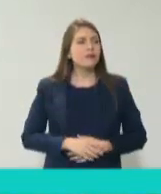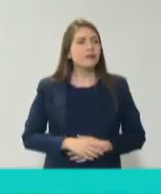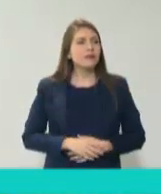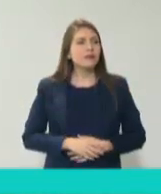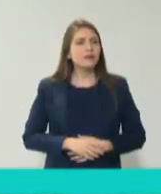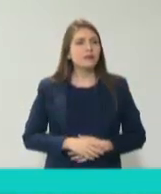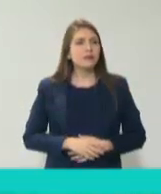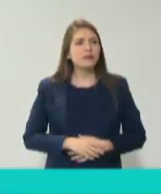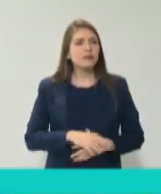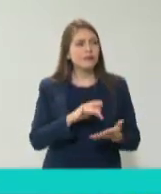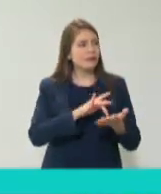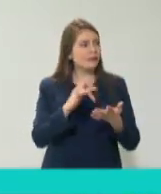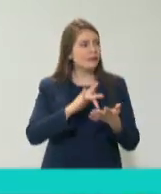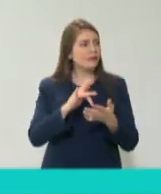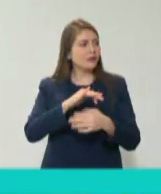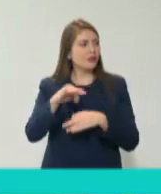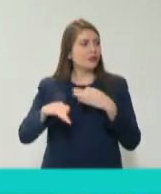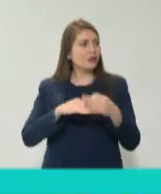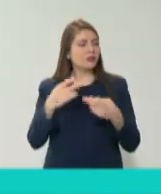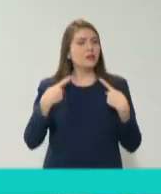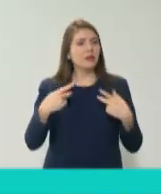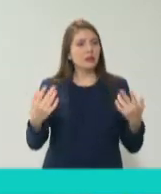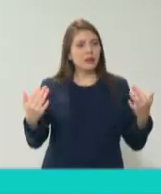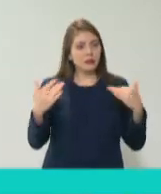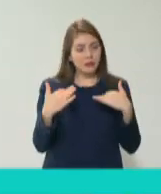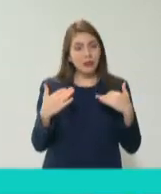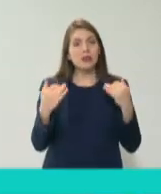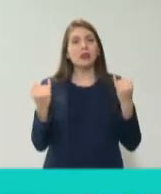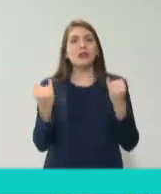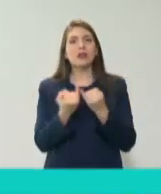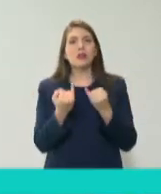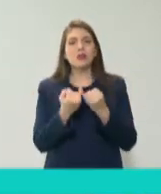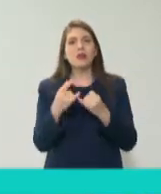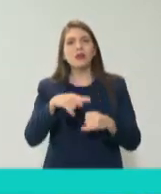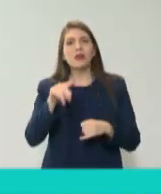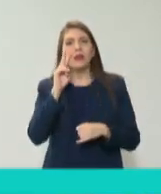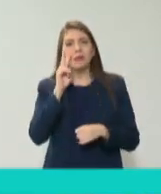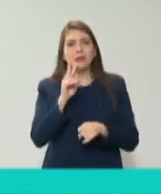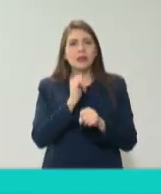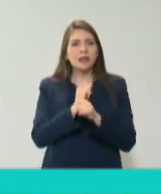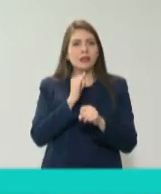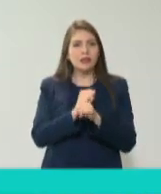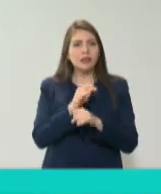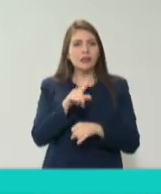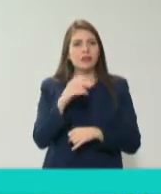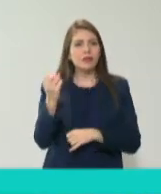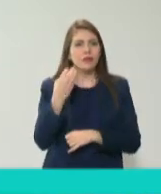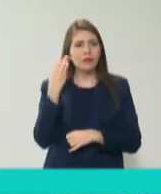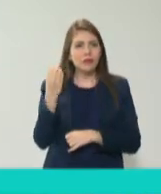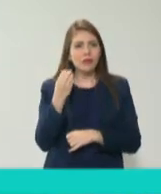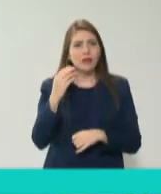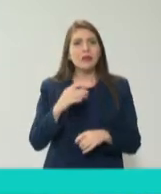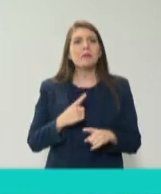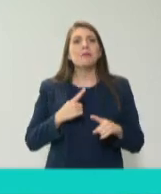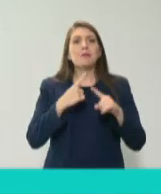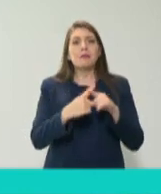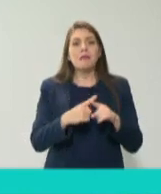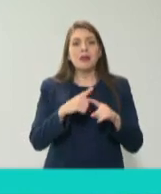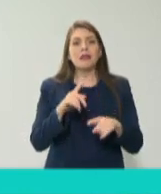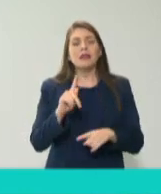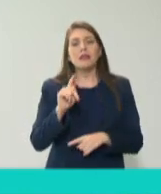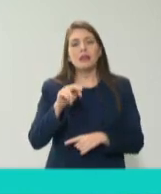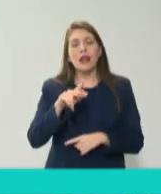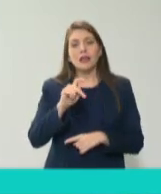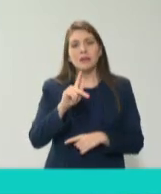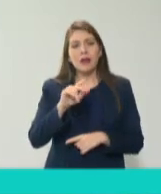Agradecemos a todos los presentes por su asistencia, así como a quienes nos siguen vía internet en este foro, Más Transparencia Igual a Menos